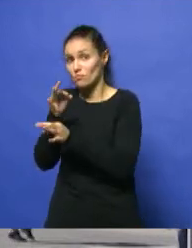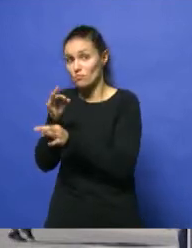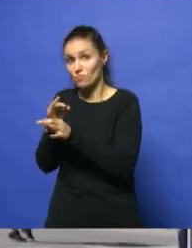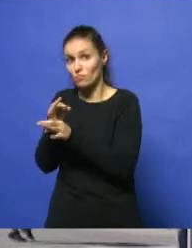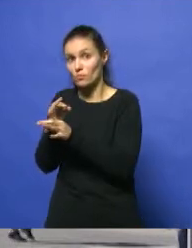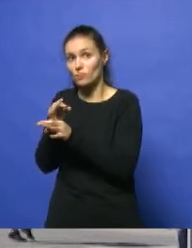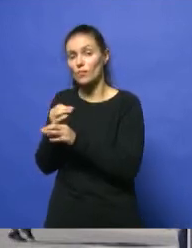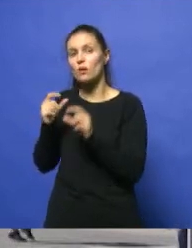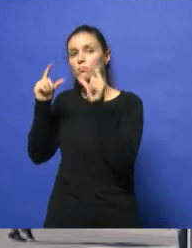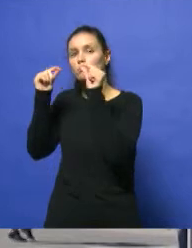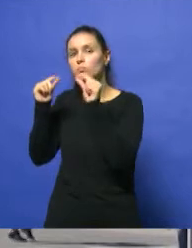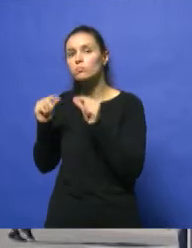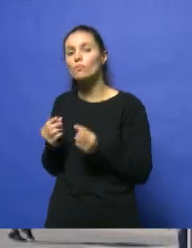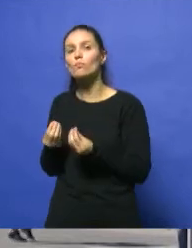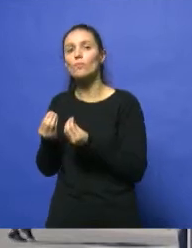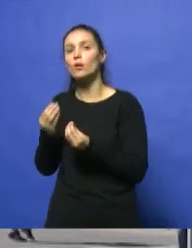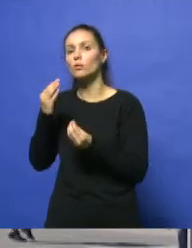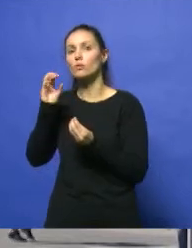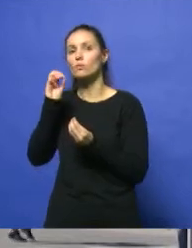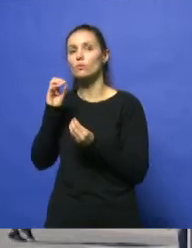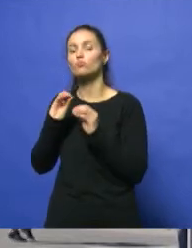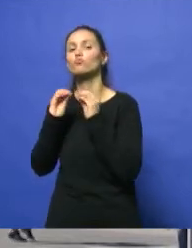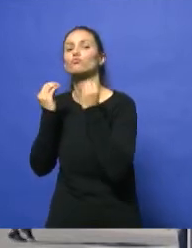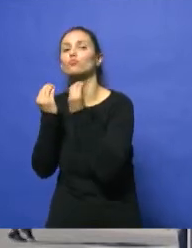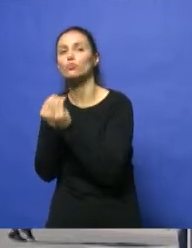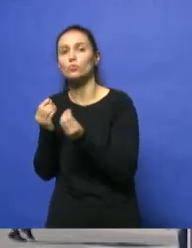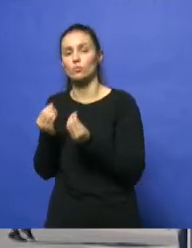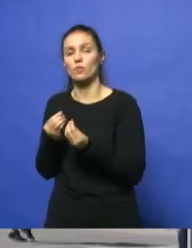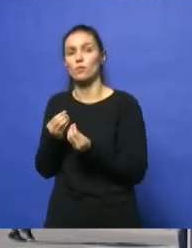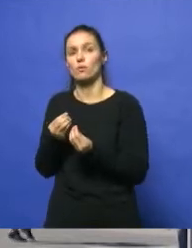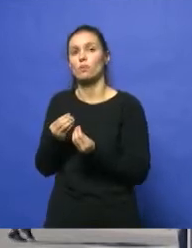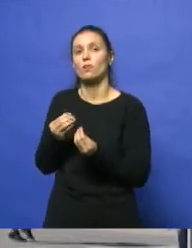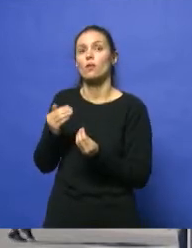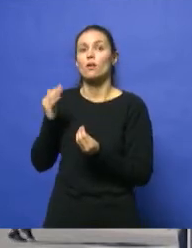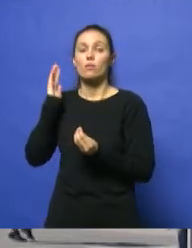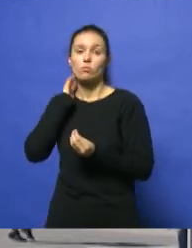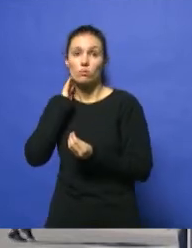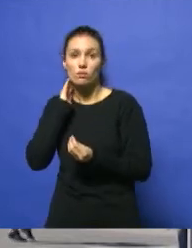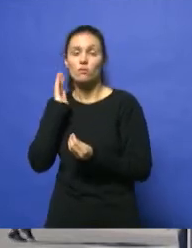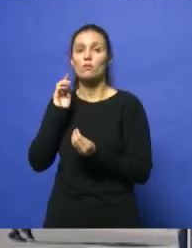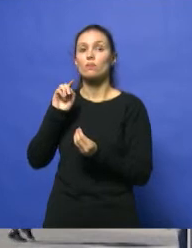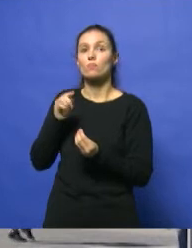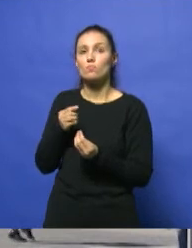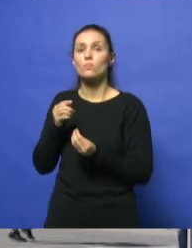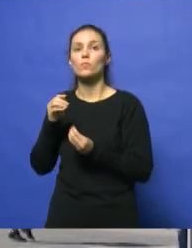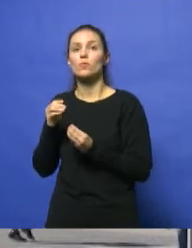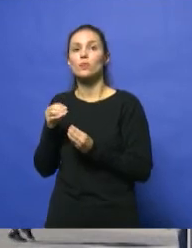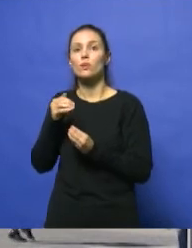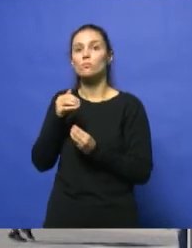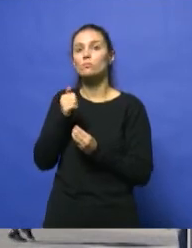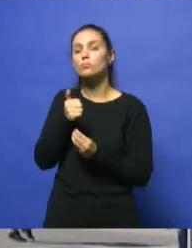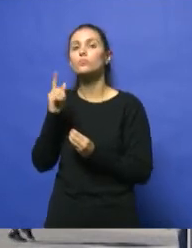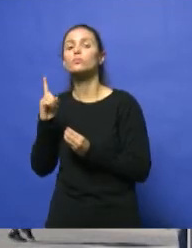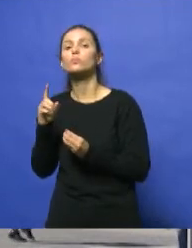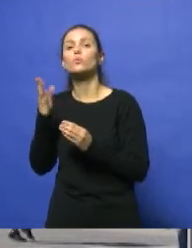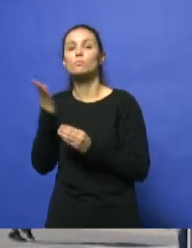totales en la provincia han llegado al 16,61%. Son datos oficiales del paro docente por